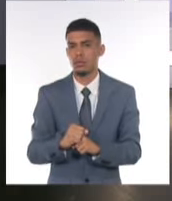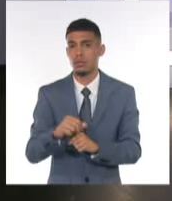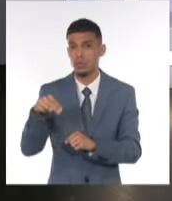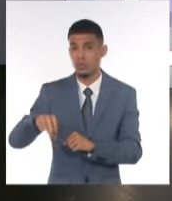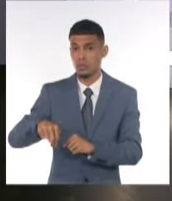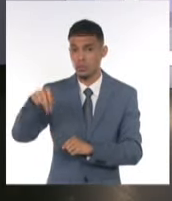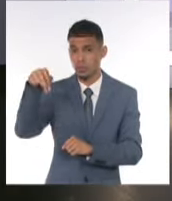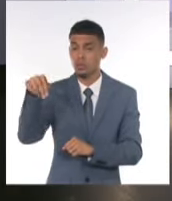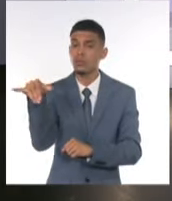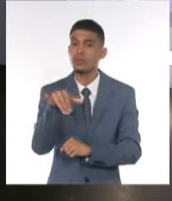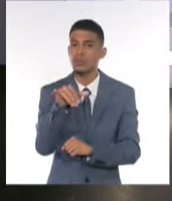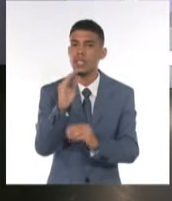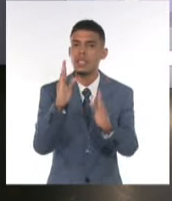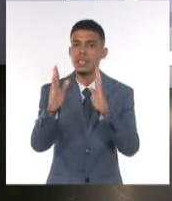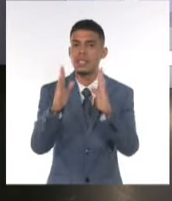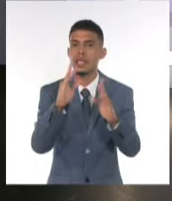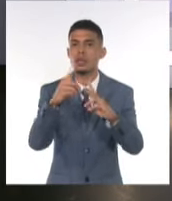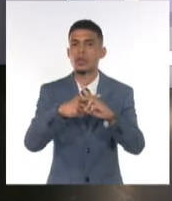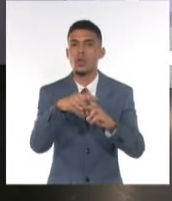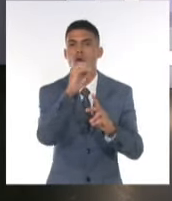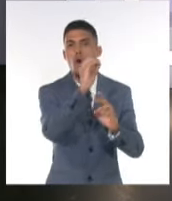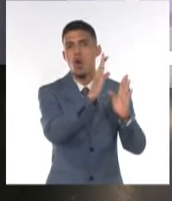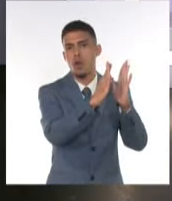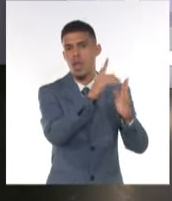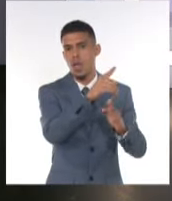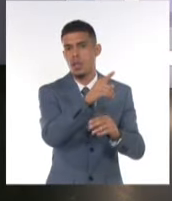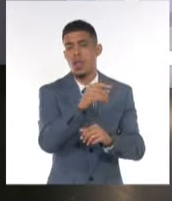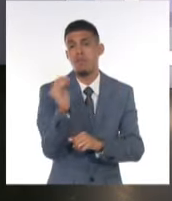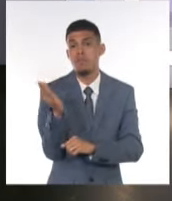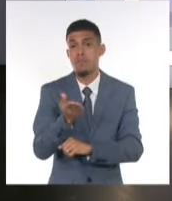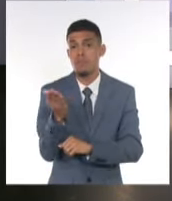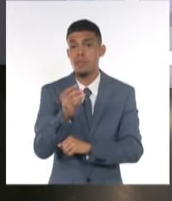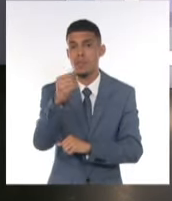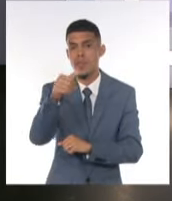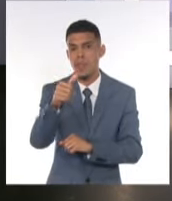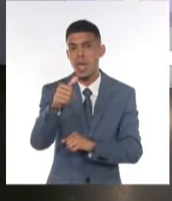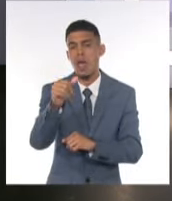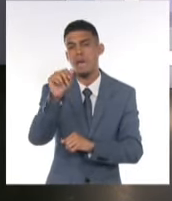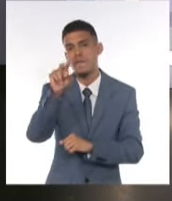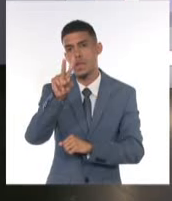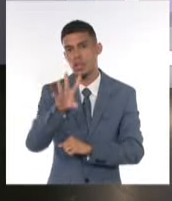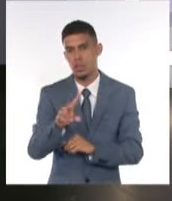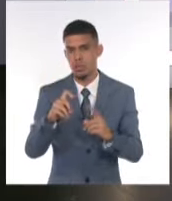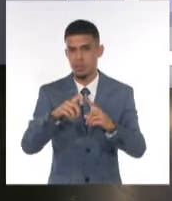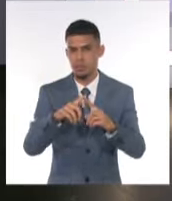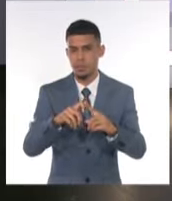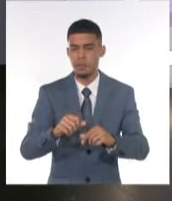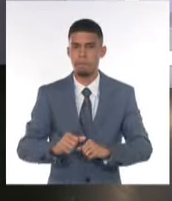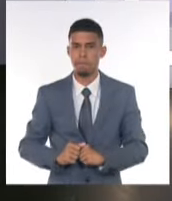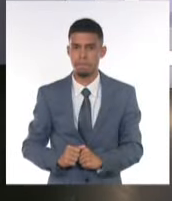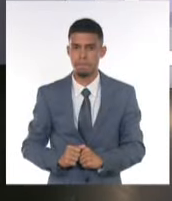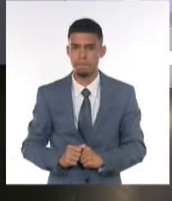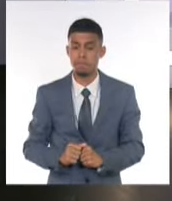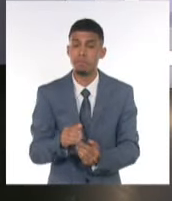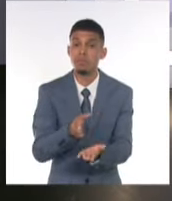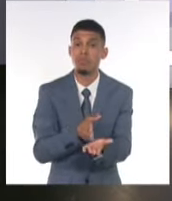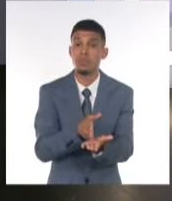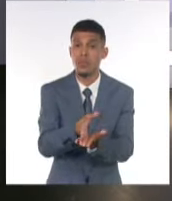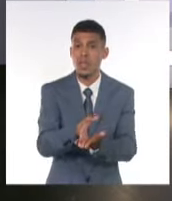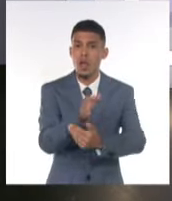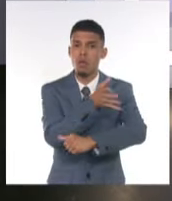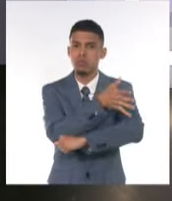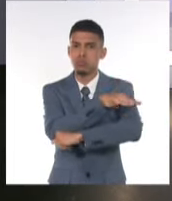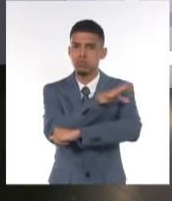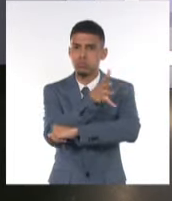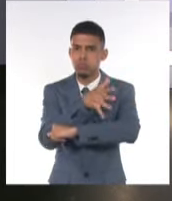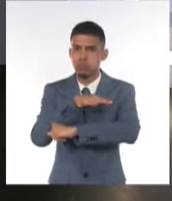este en el centro y el oriente del país con velocidades entre 10 y 25 kilómetros por hora. Se mantendrán las marejadas en